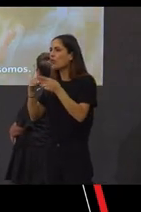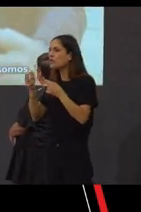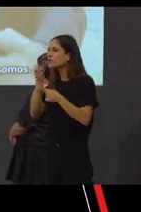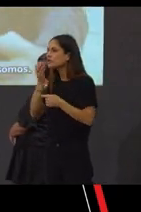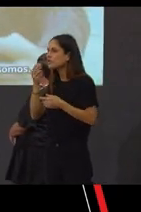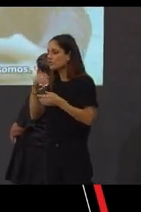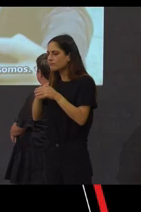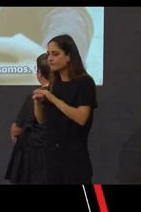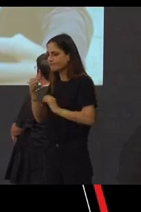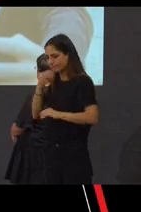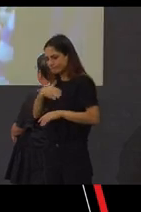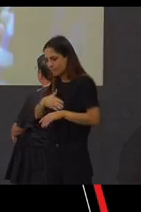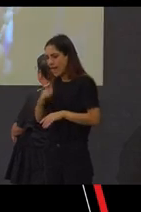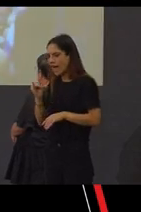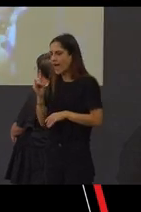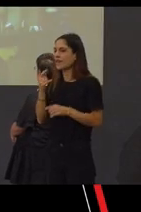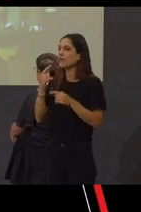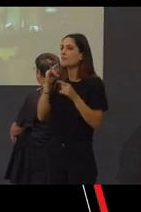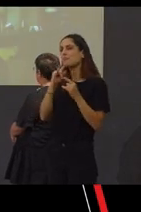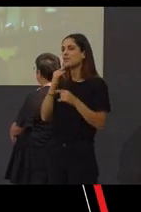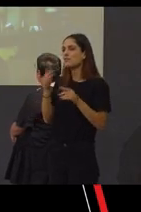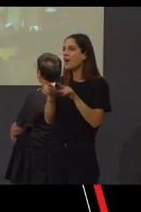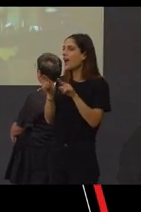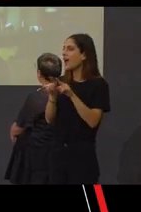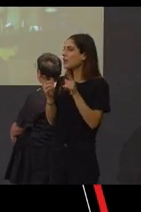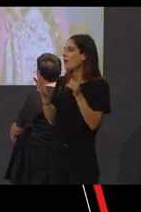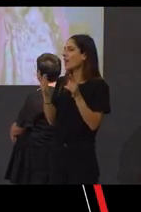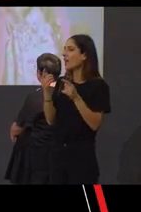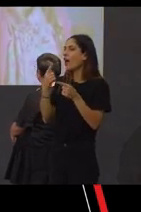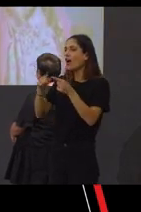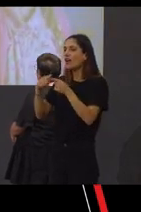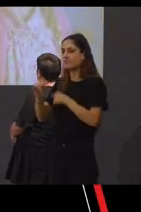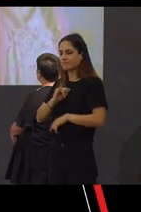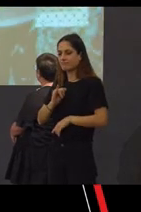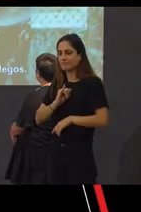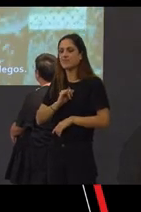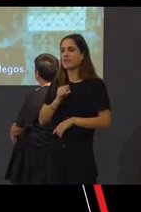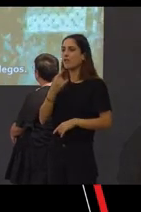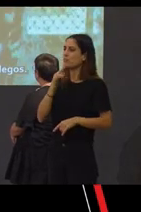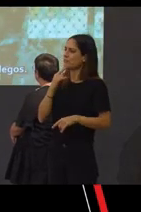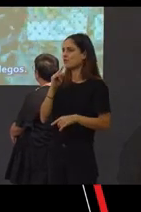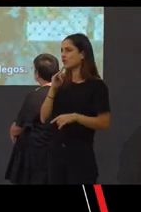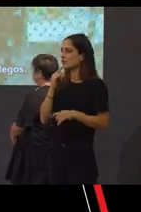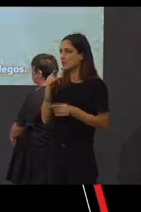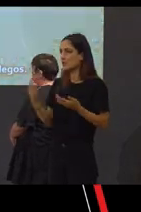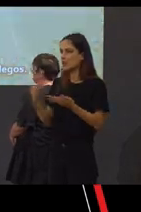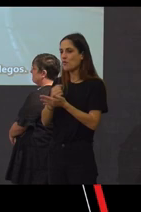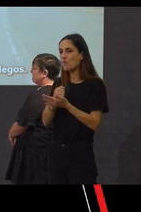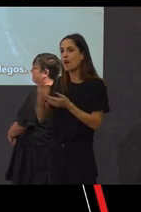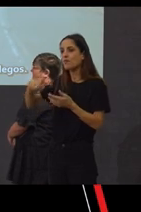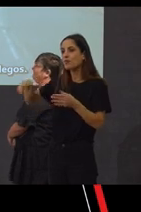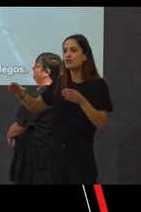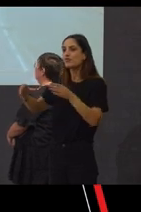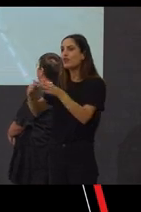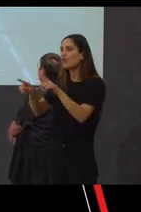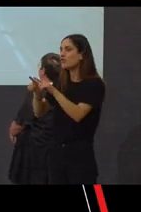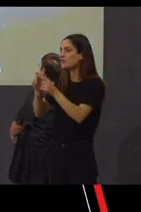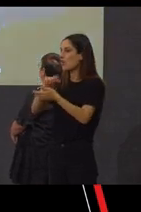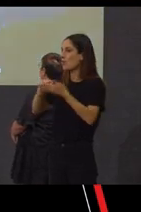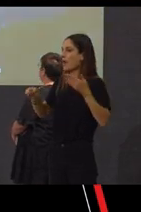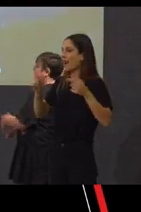Presumamos do que somos. Presumamos. Presumamos. Presumamos como a Galegos.